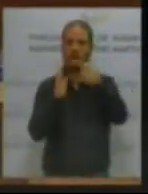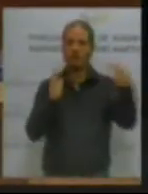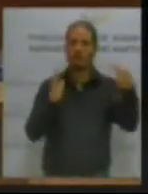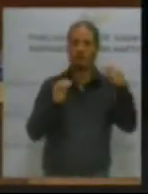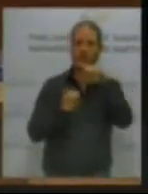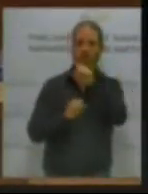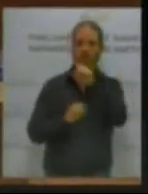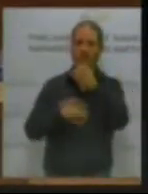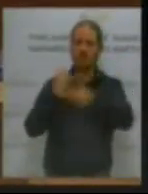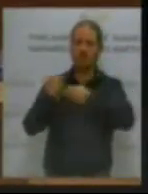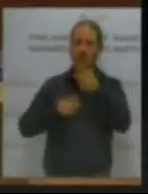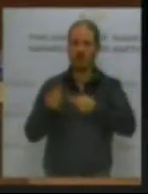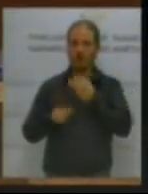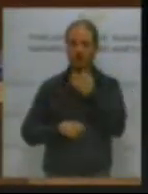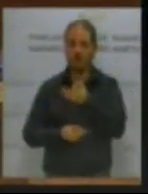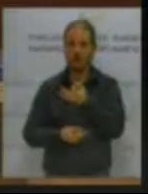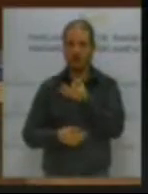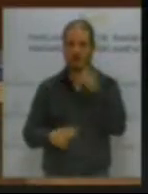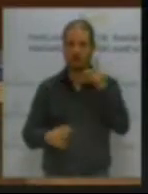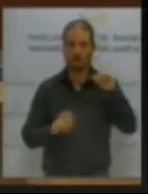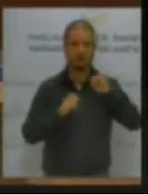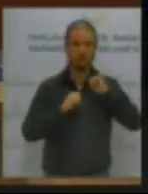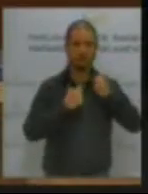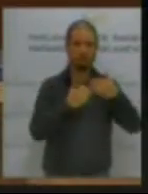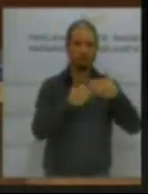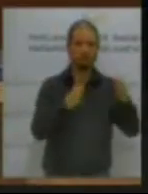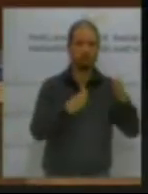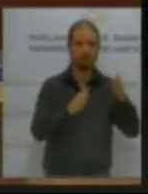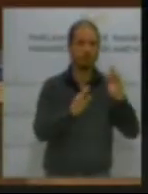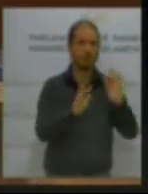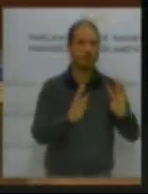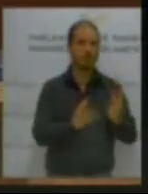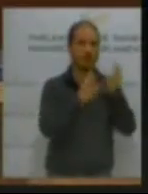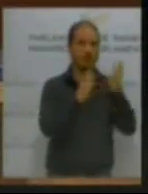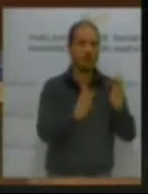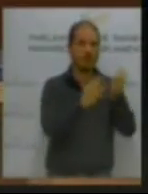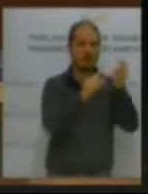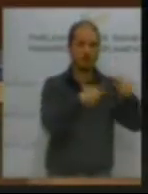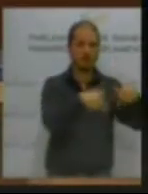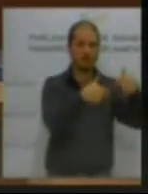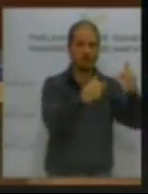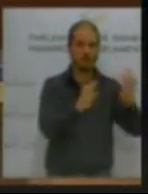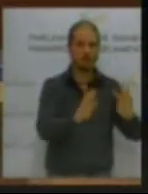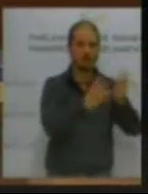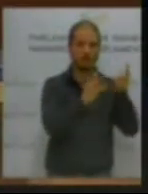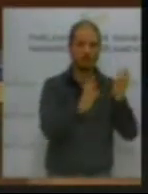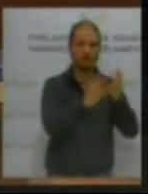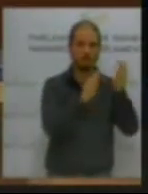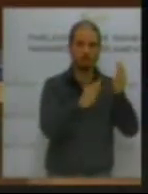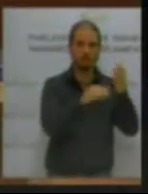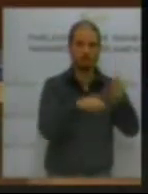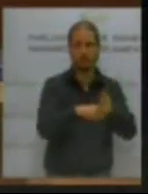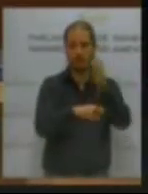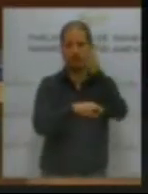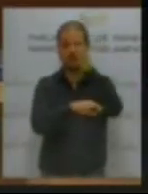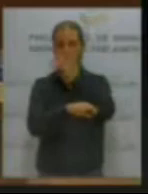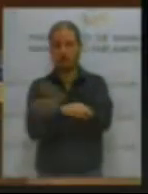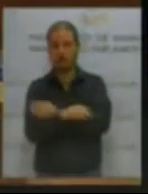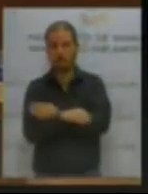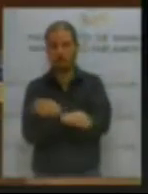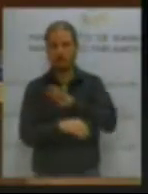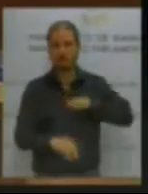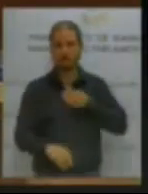en marcha la incineradora, la incineradora que había paralizado Bildu.